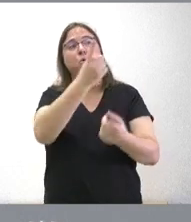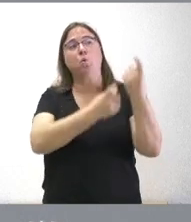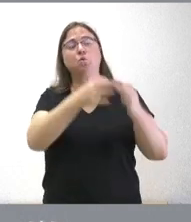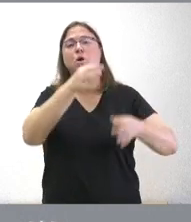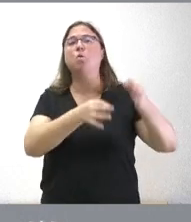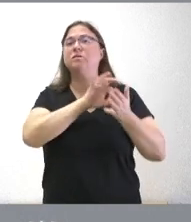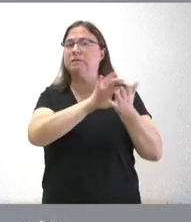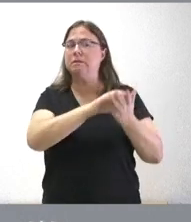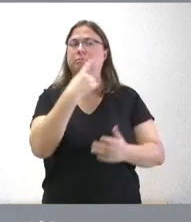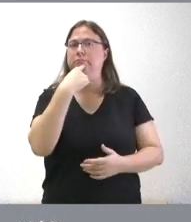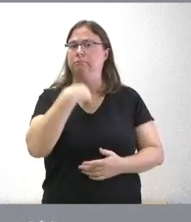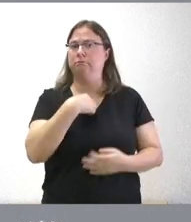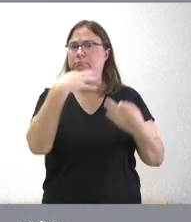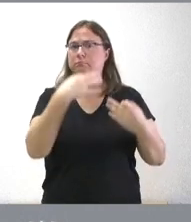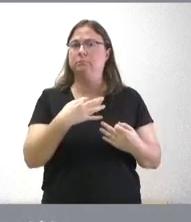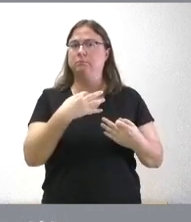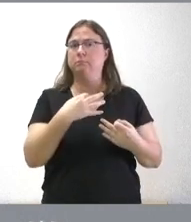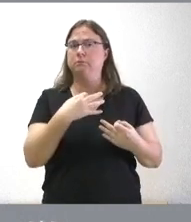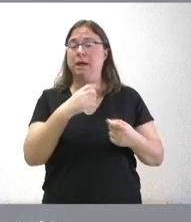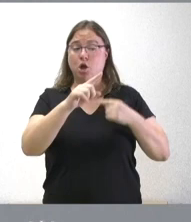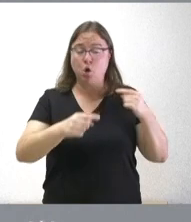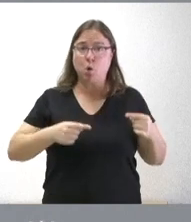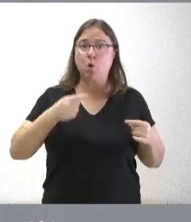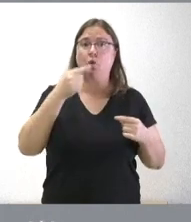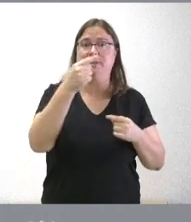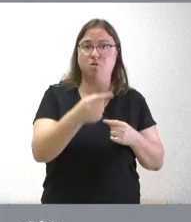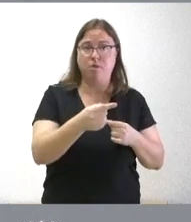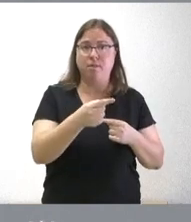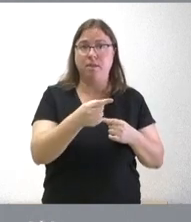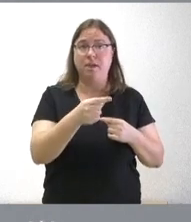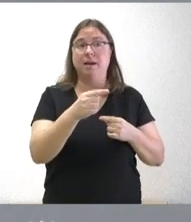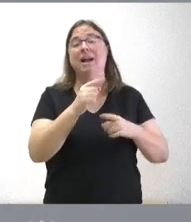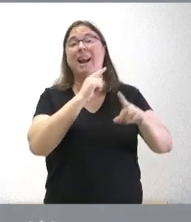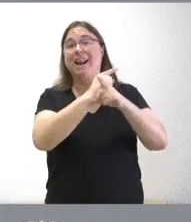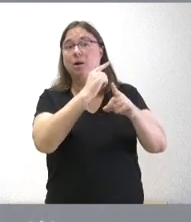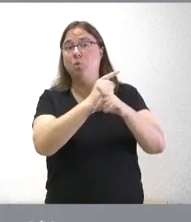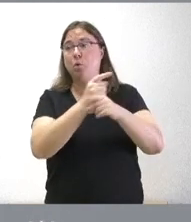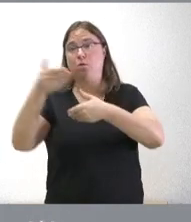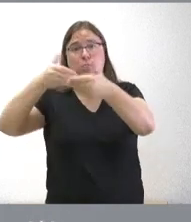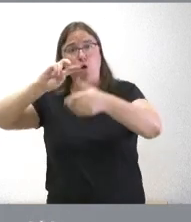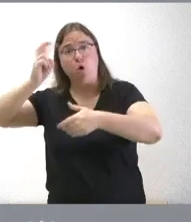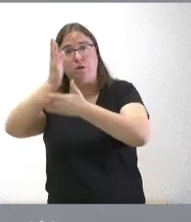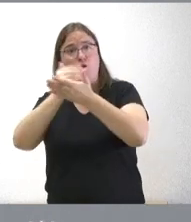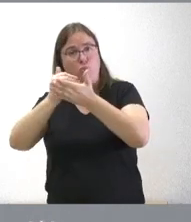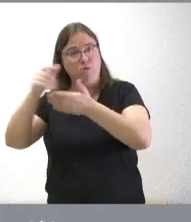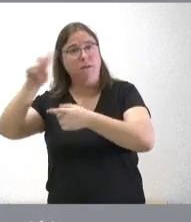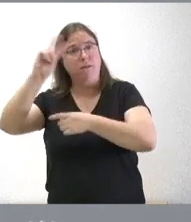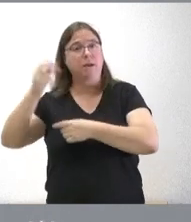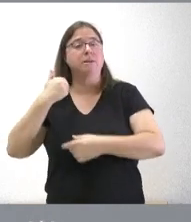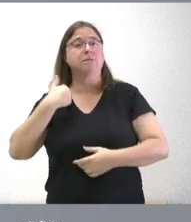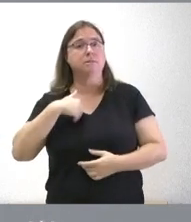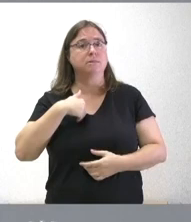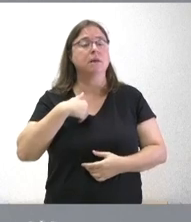su opinión nos han manifestado que las consecuencias de los recursos que han sido planteadas por otras comunidades autónomas